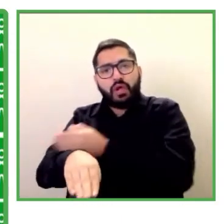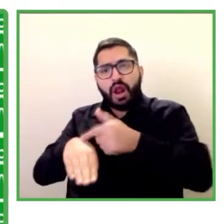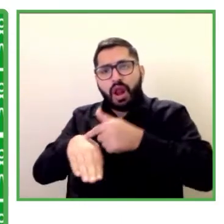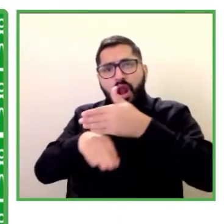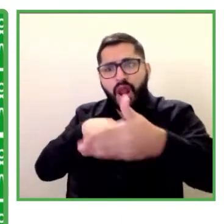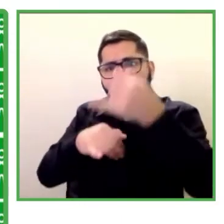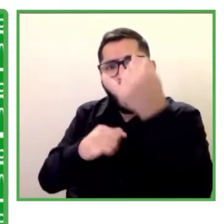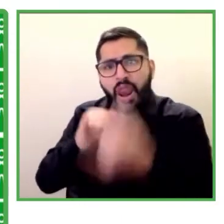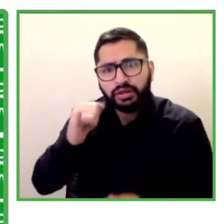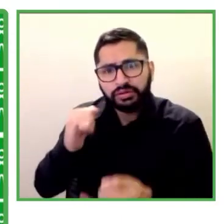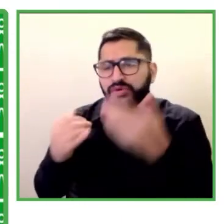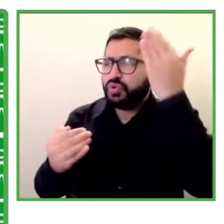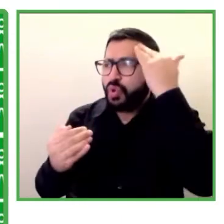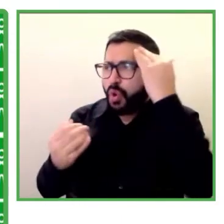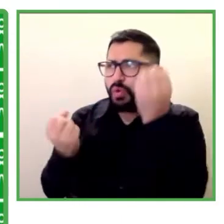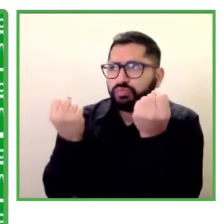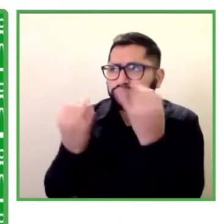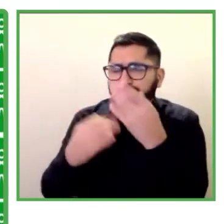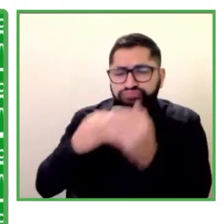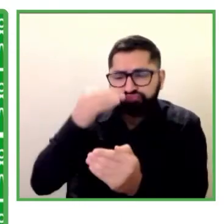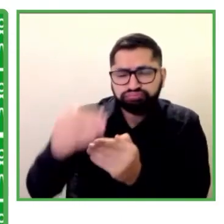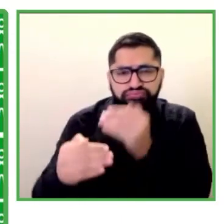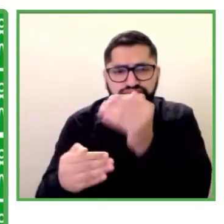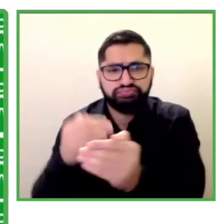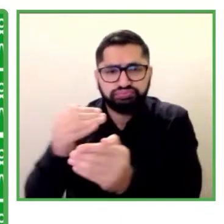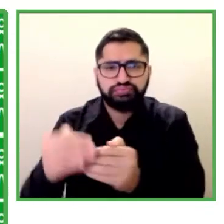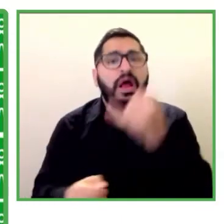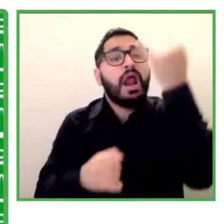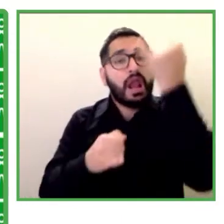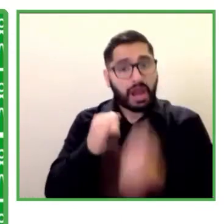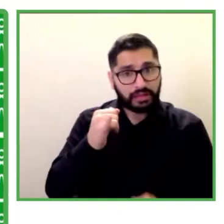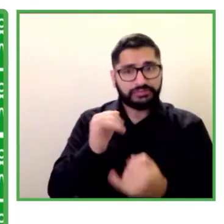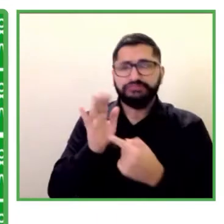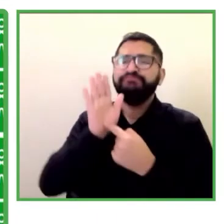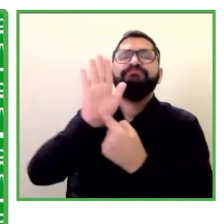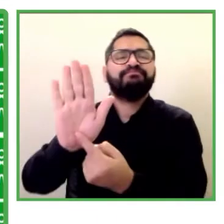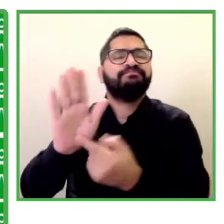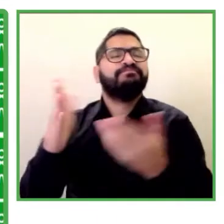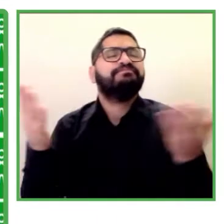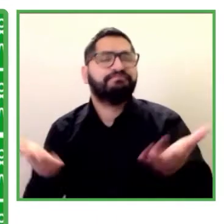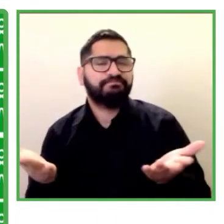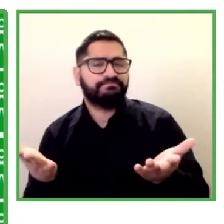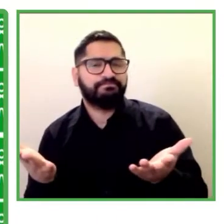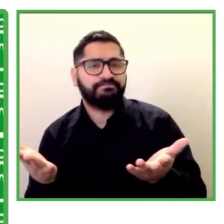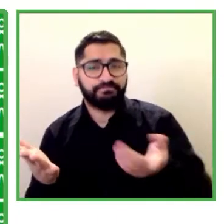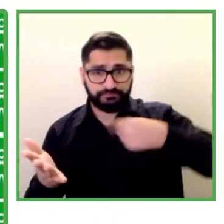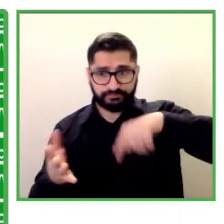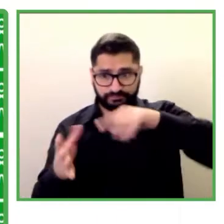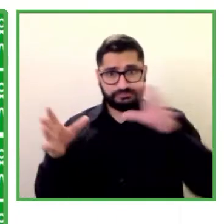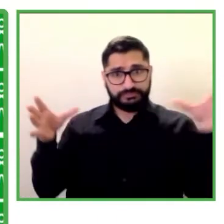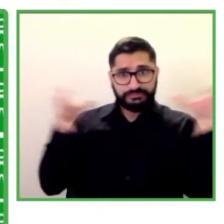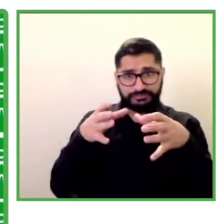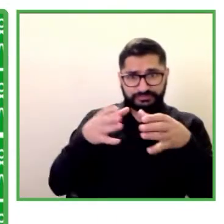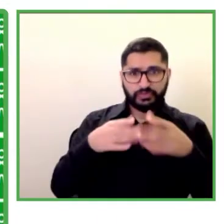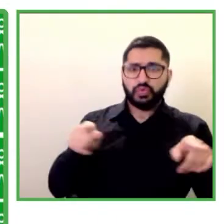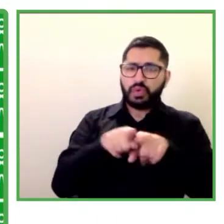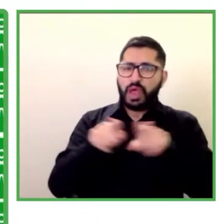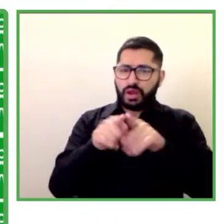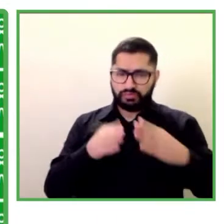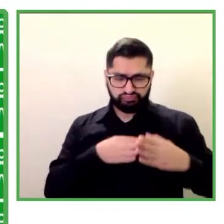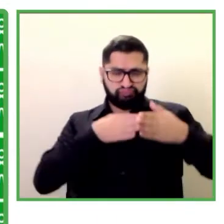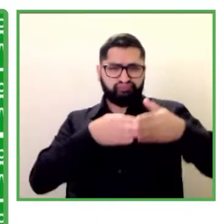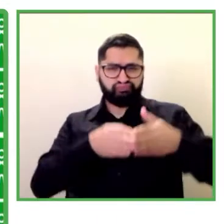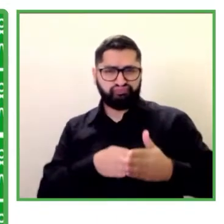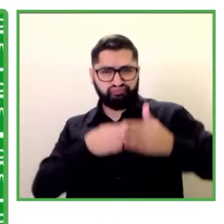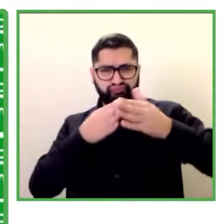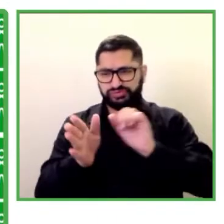Finalmente, la presentación de nuestro buque insignia, que es Pacto de Inclusión, un programa de desarrollo empresarial que de alguna forma involucra a